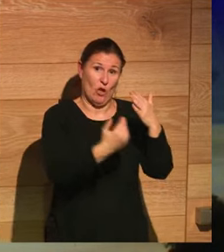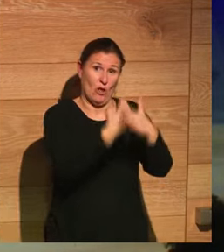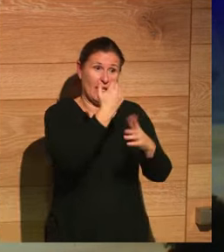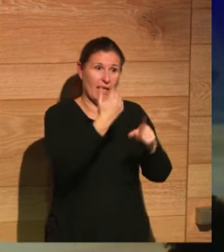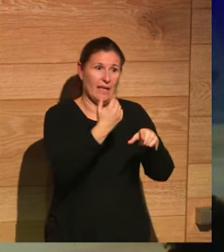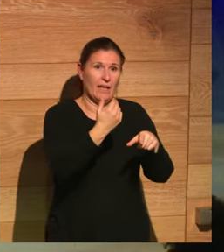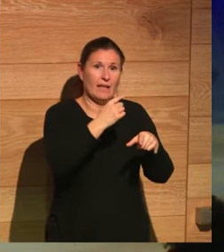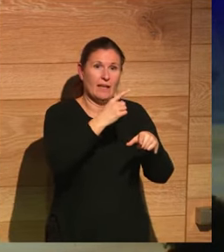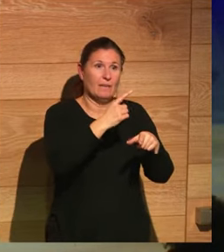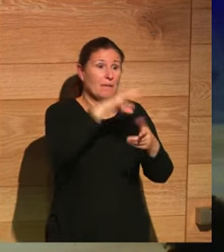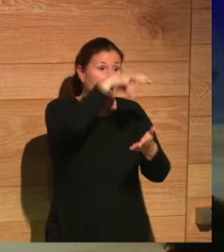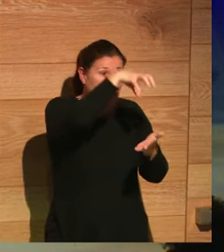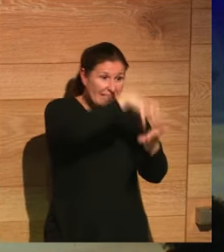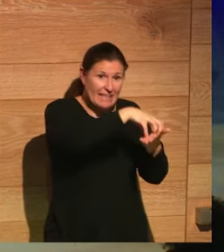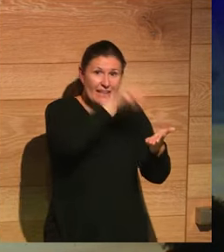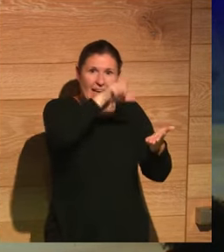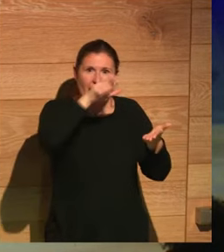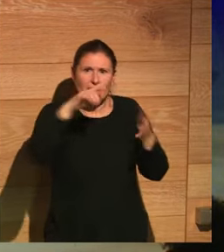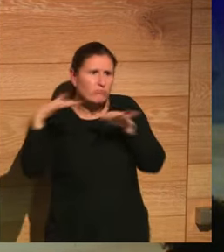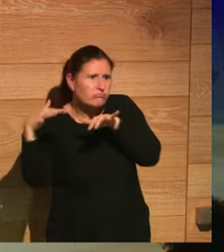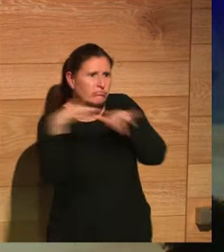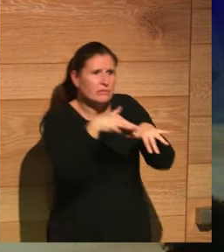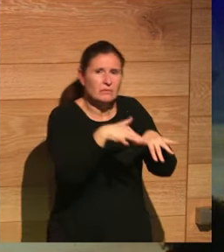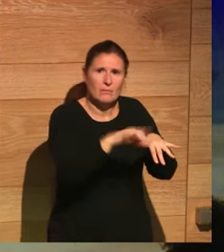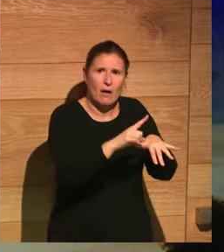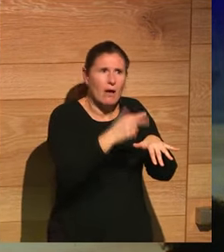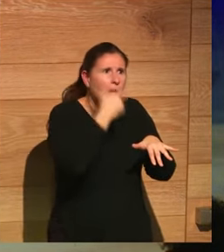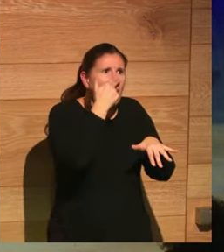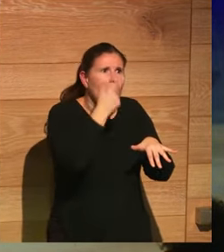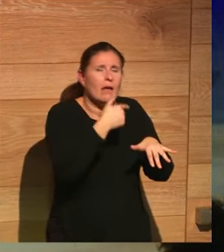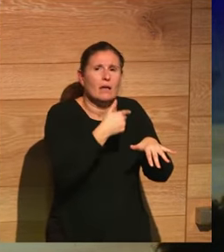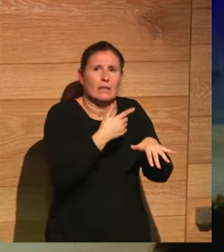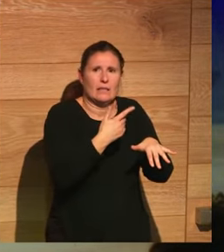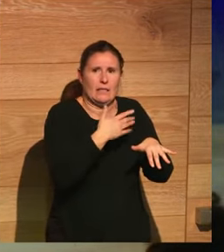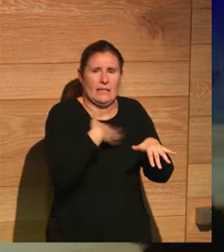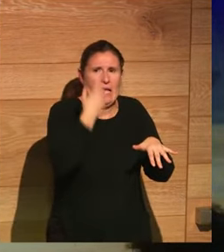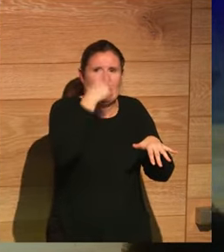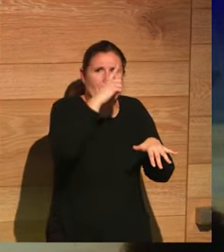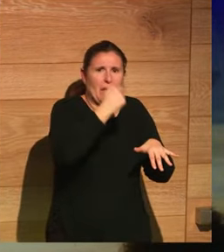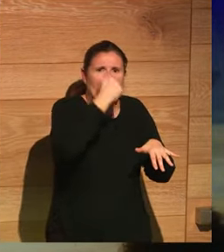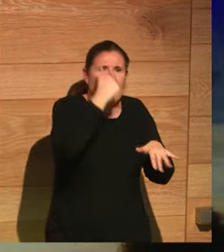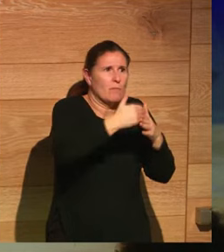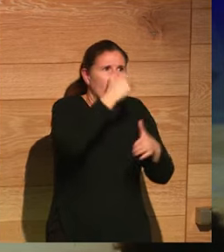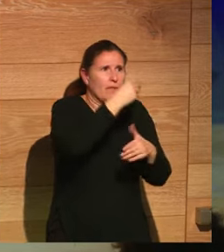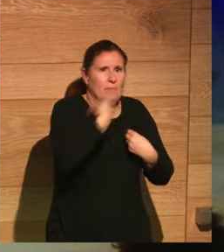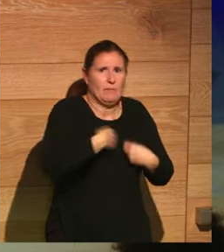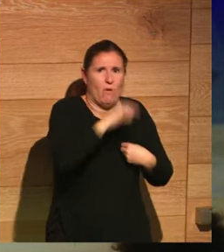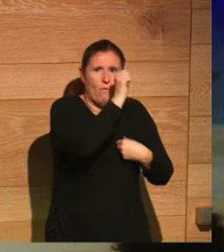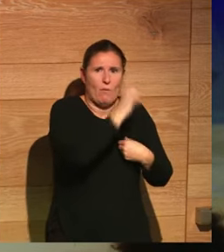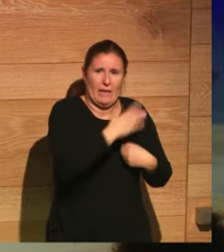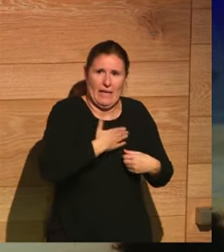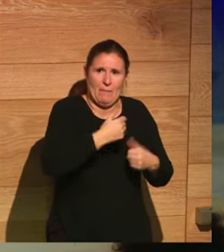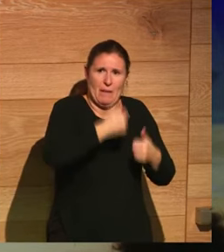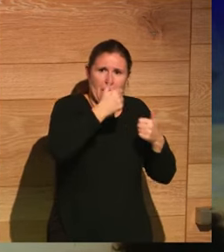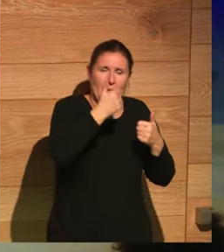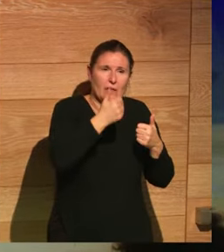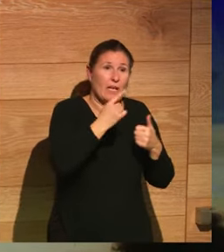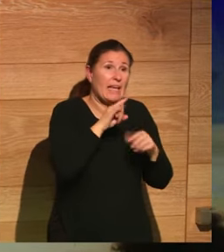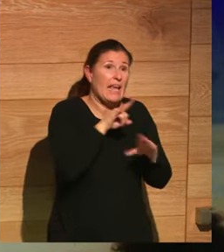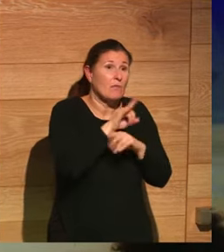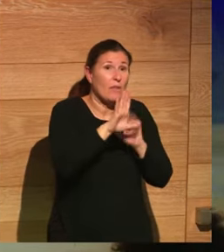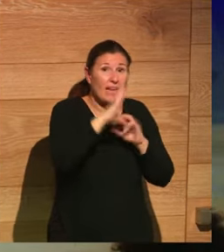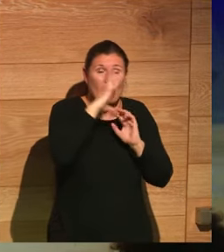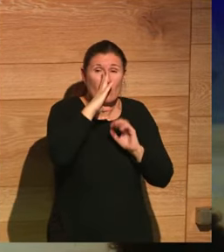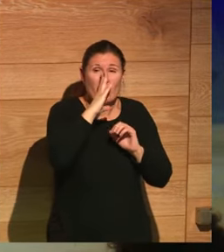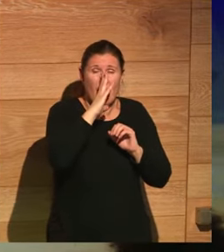sede del periódico de Sun en Nueva York porque querían saber más y porque querían más publicaciones de ese tipo. El bulo de la luna ha llegado hasta nuestros